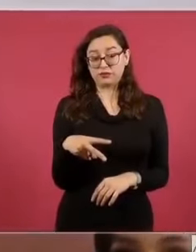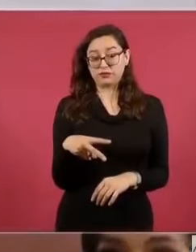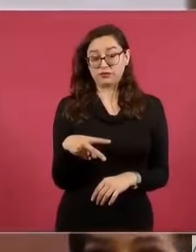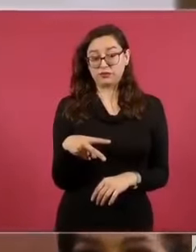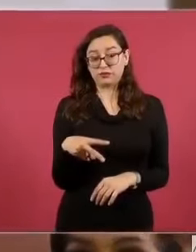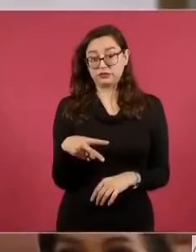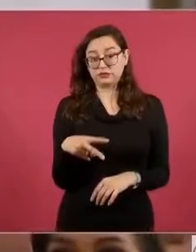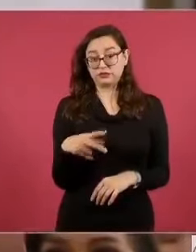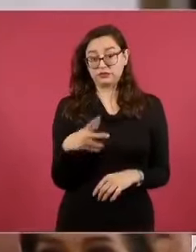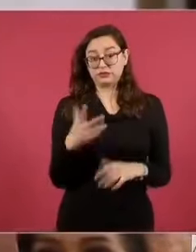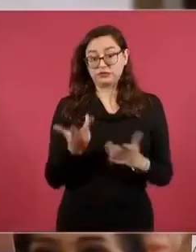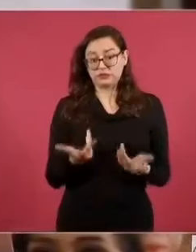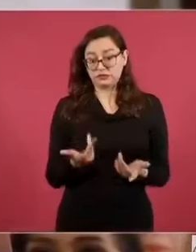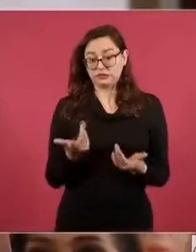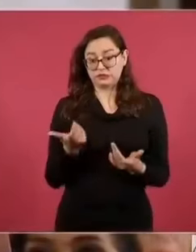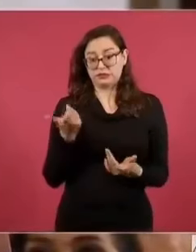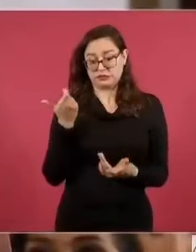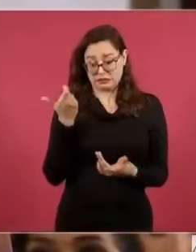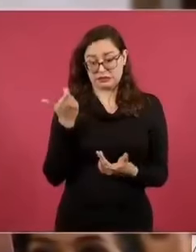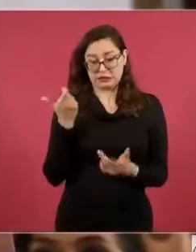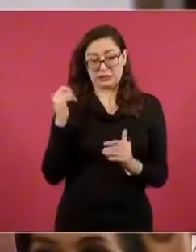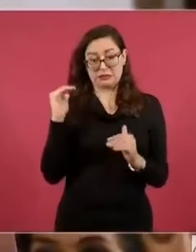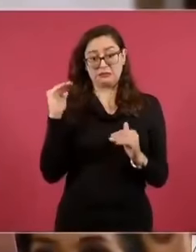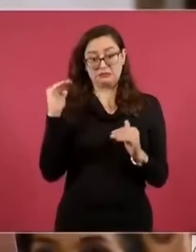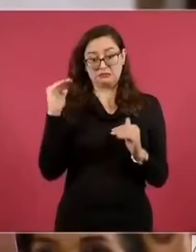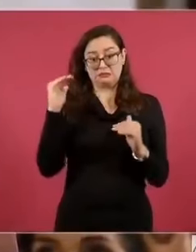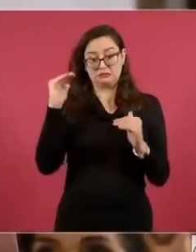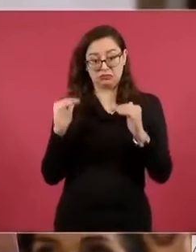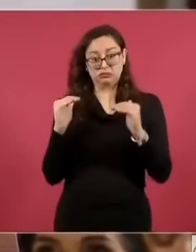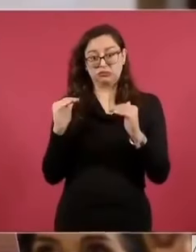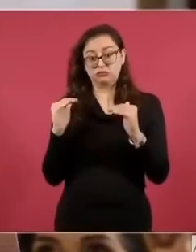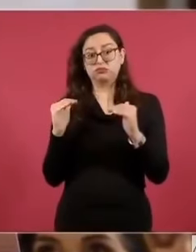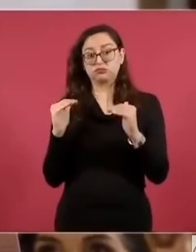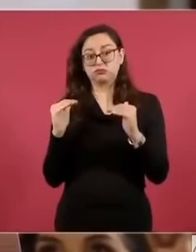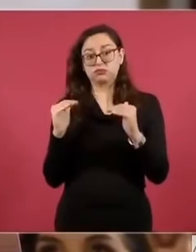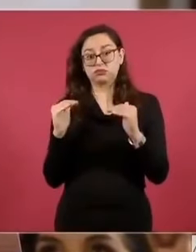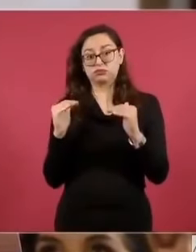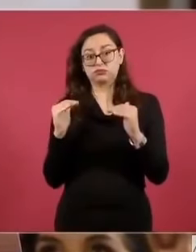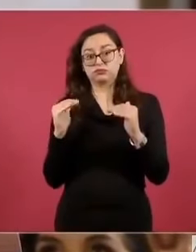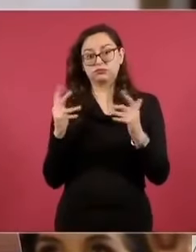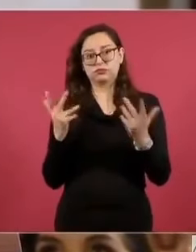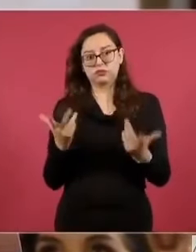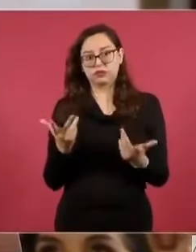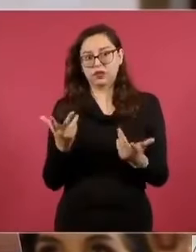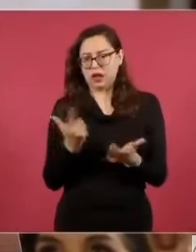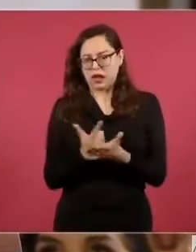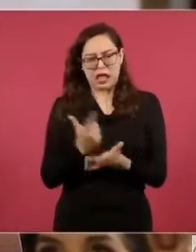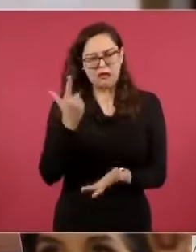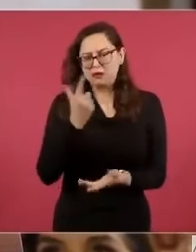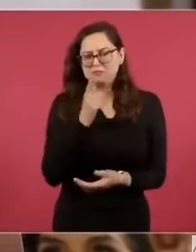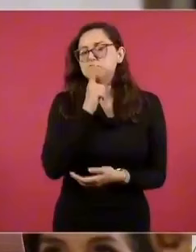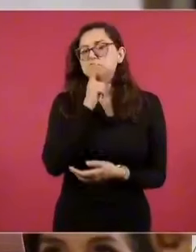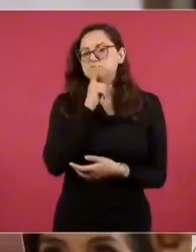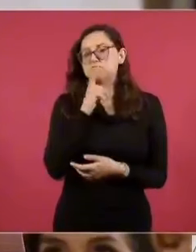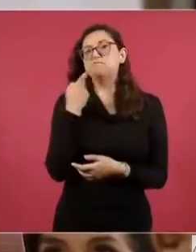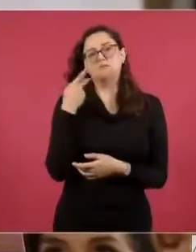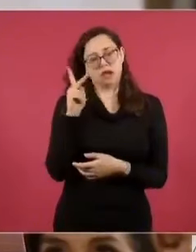pérdida para el peso, no muy significativa, pero sí